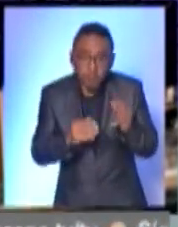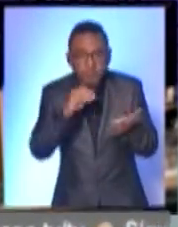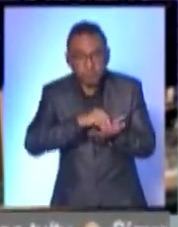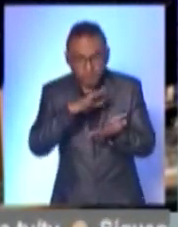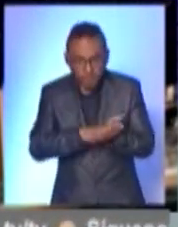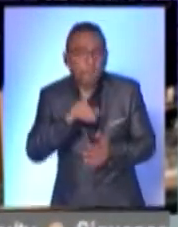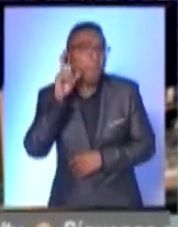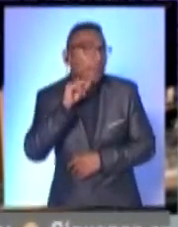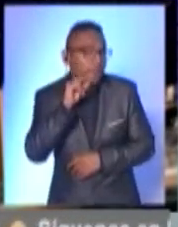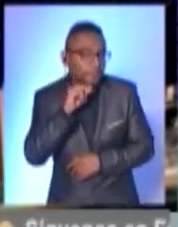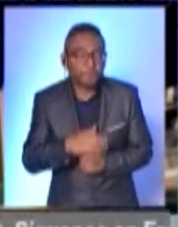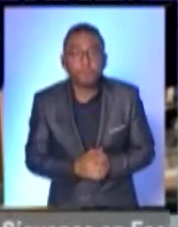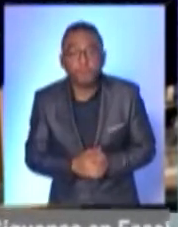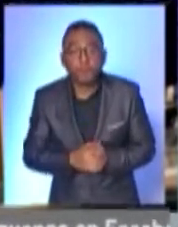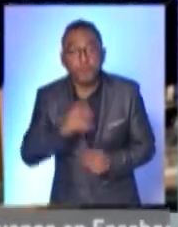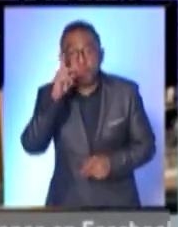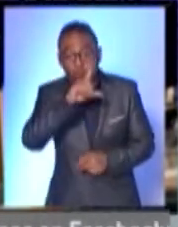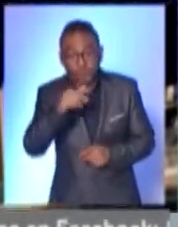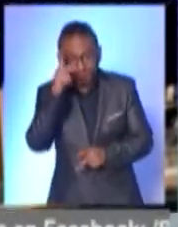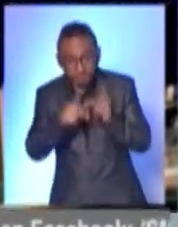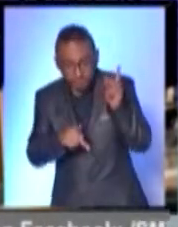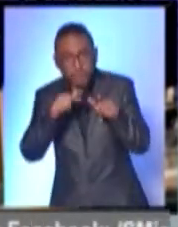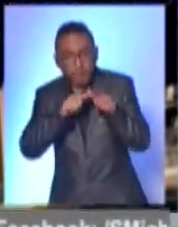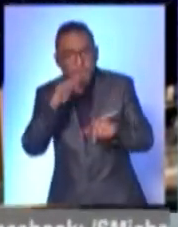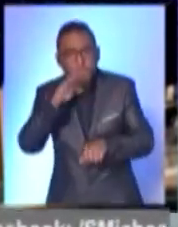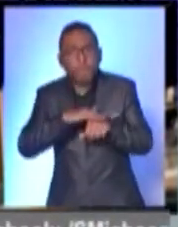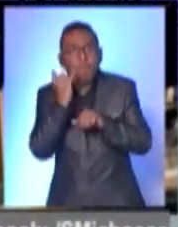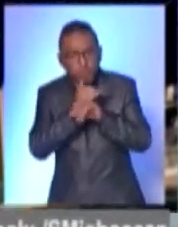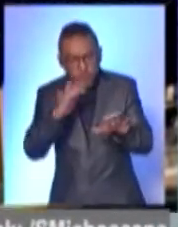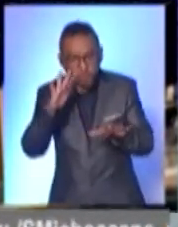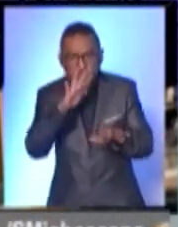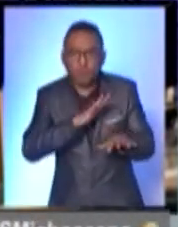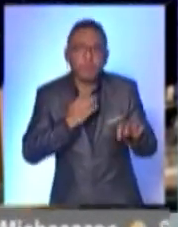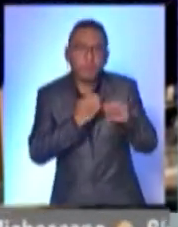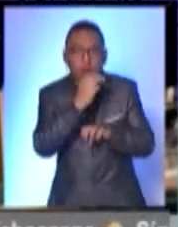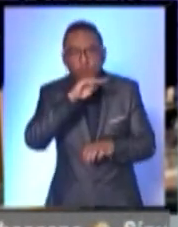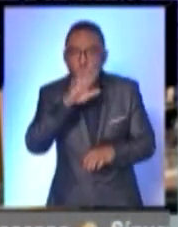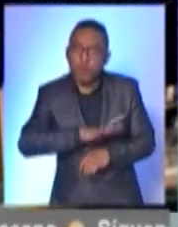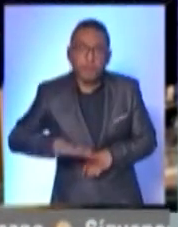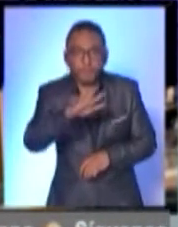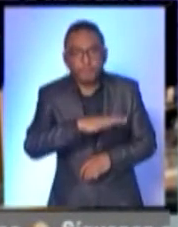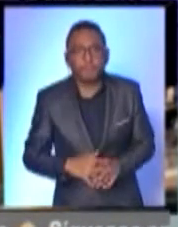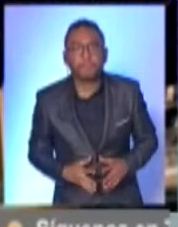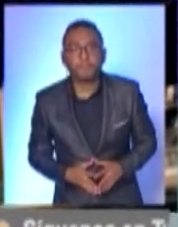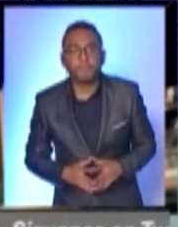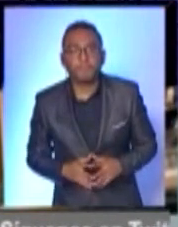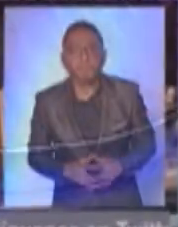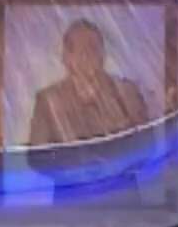cita el día de mañana. Después de la pausa, continuamos con más información para todo el estado de Michoacán.